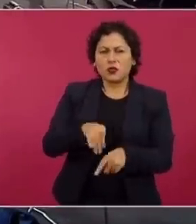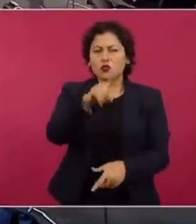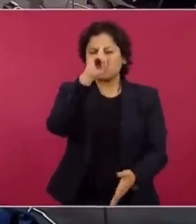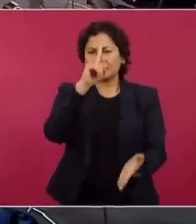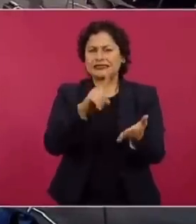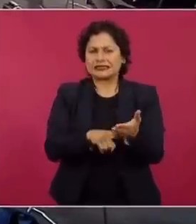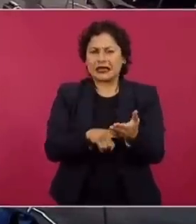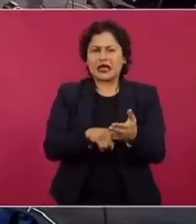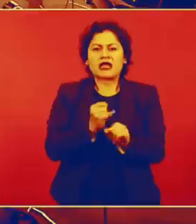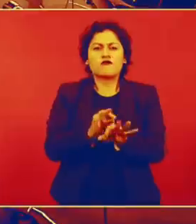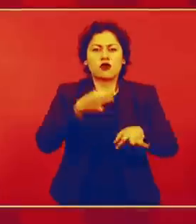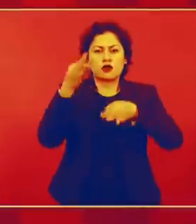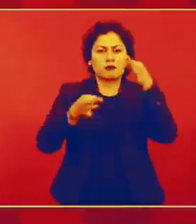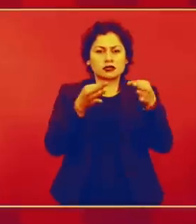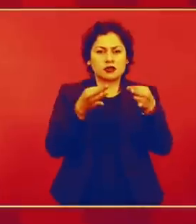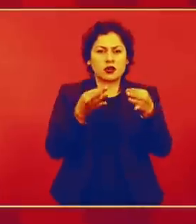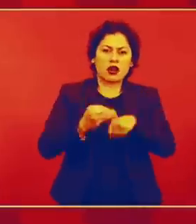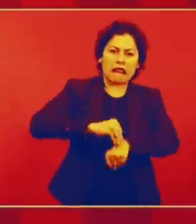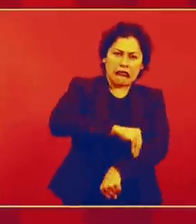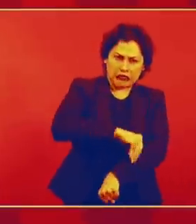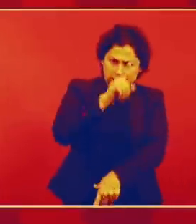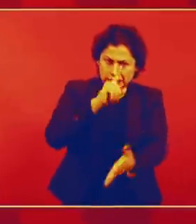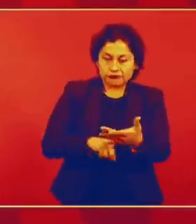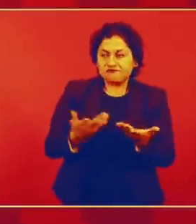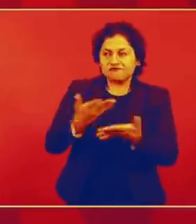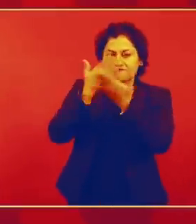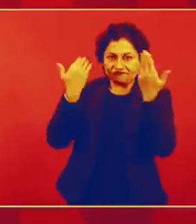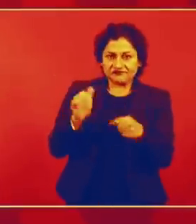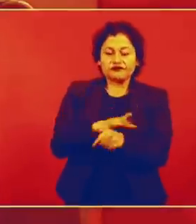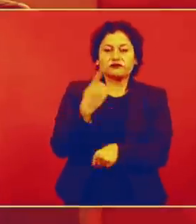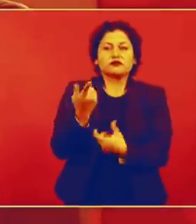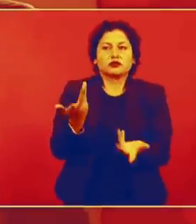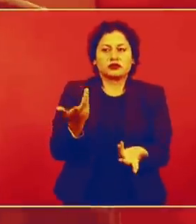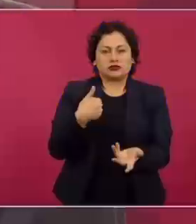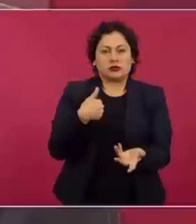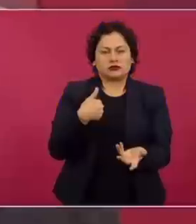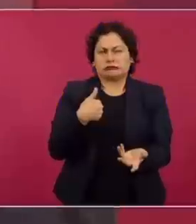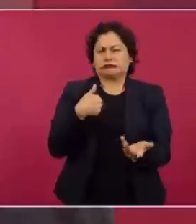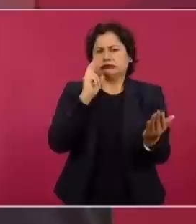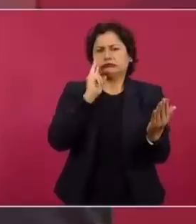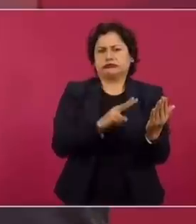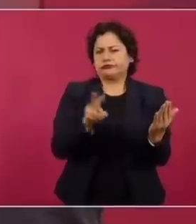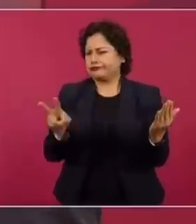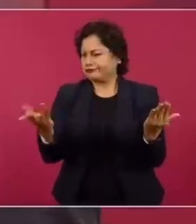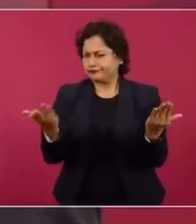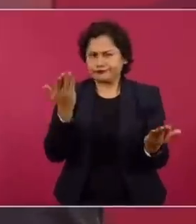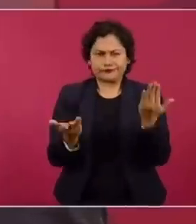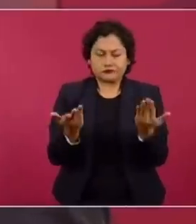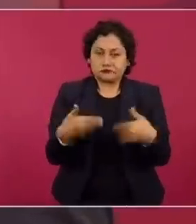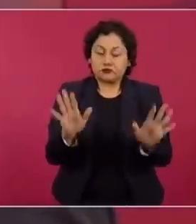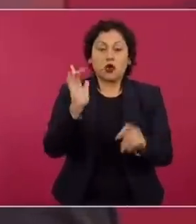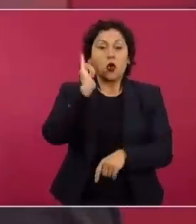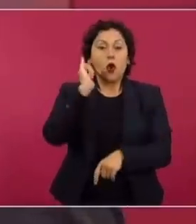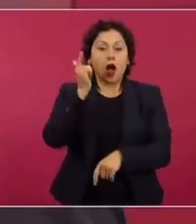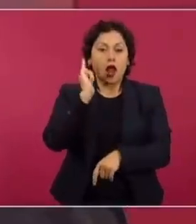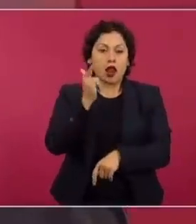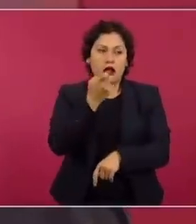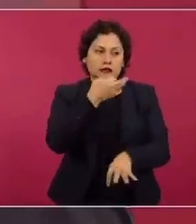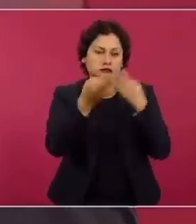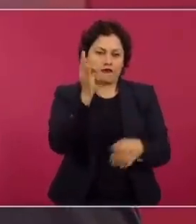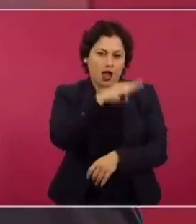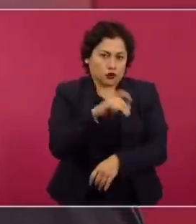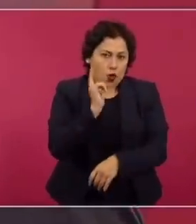interpretando, que se esté manipulando la información? Pues quién sabe, lo que sucede es que me llama la atención porque ojalá y no sea cierto y que no sea como lo están difundiendo,